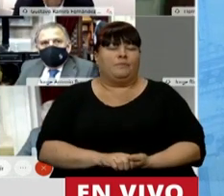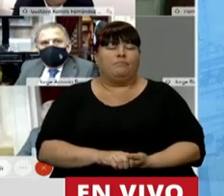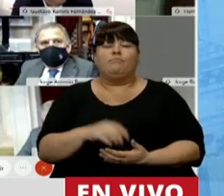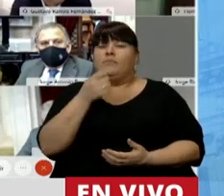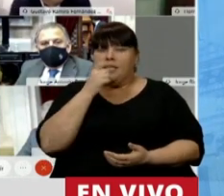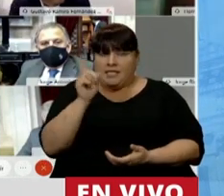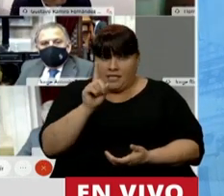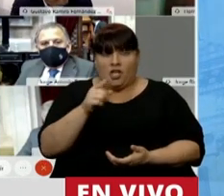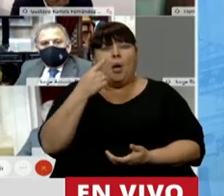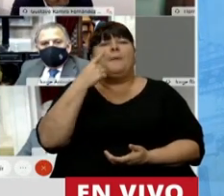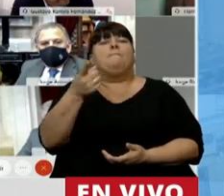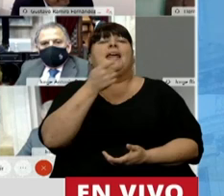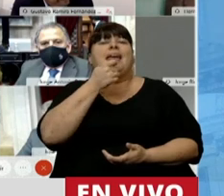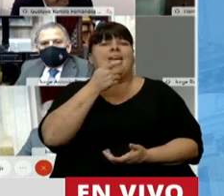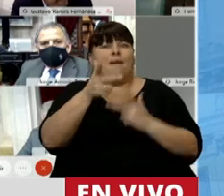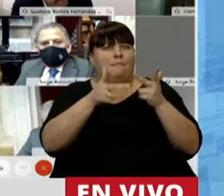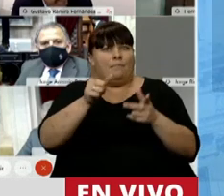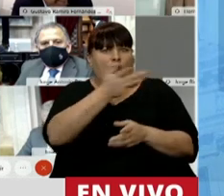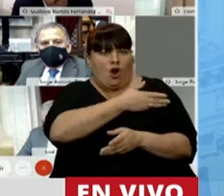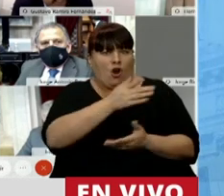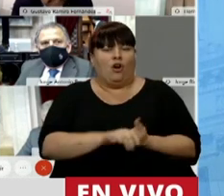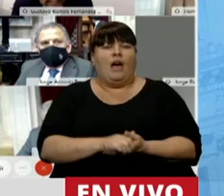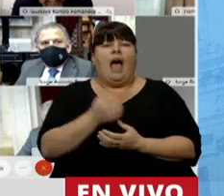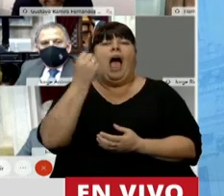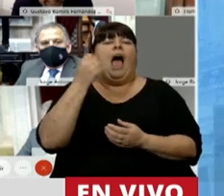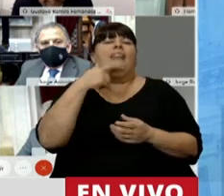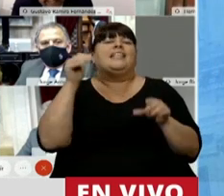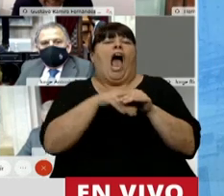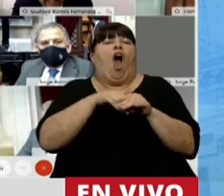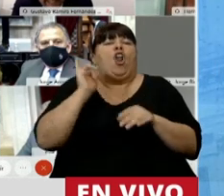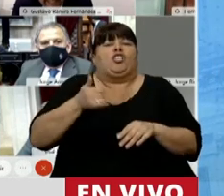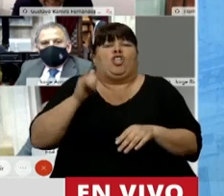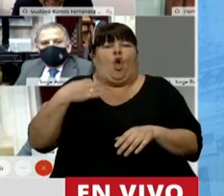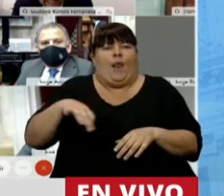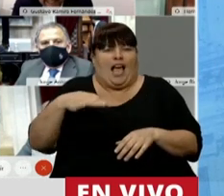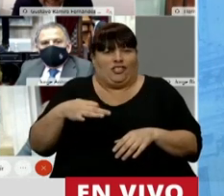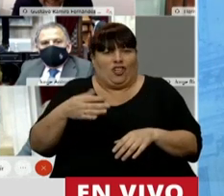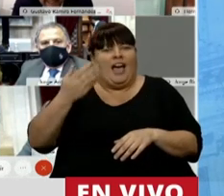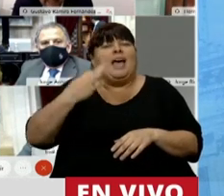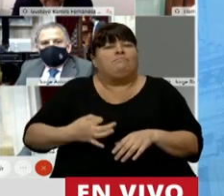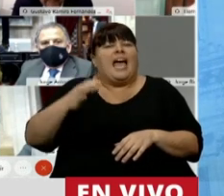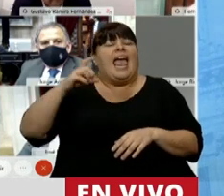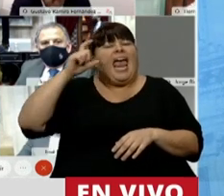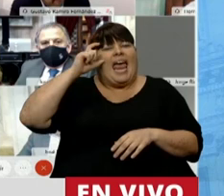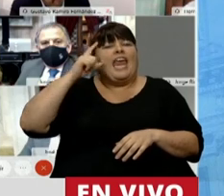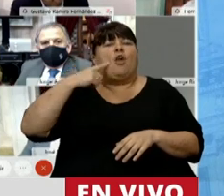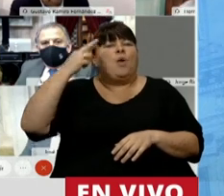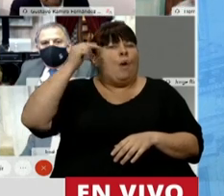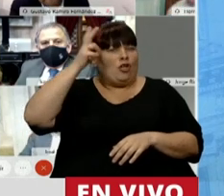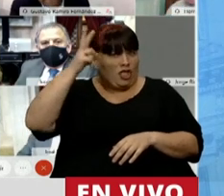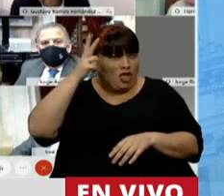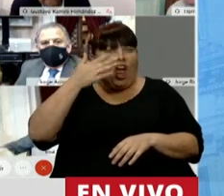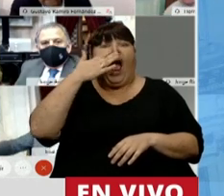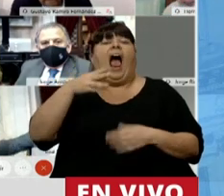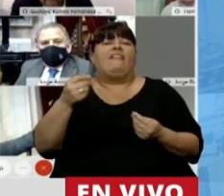Y si no, fijemos en ese ejemplo que trajeron, el ahorro forzoso, que recién fue en enero del 88, que